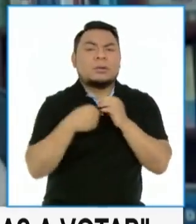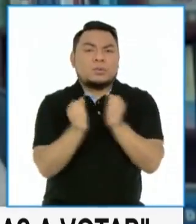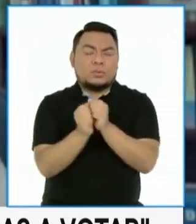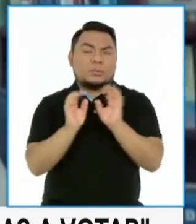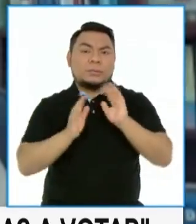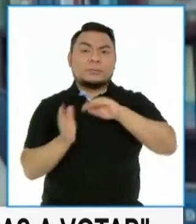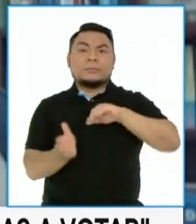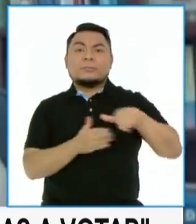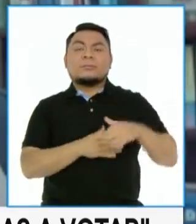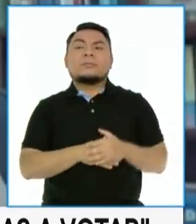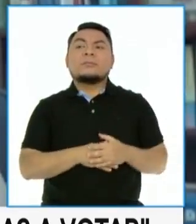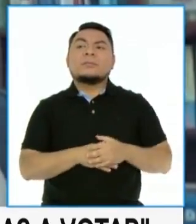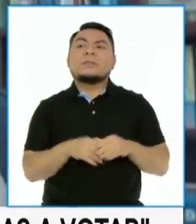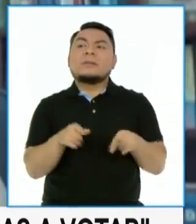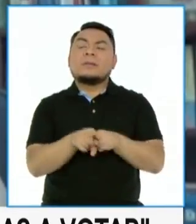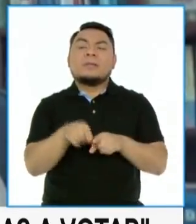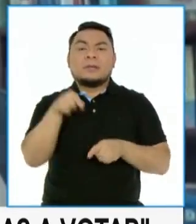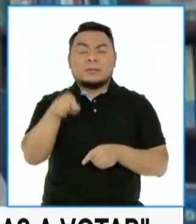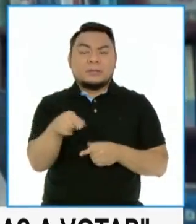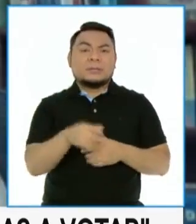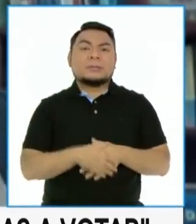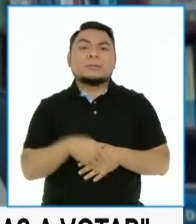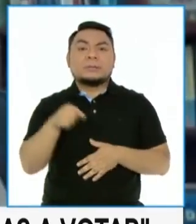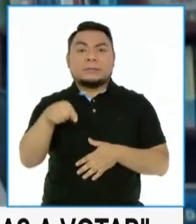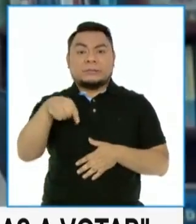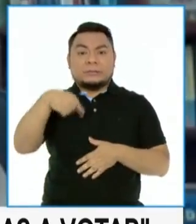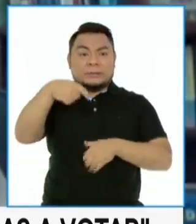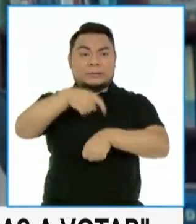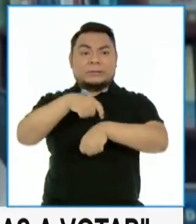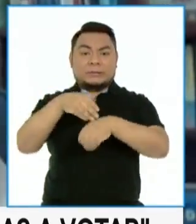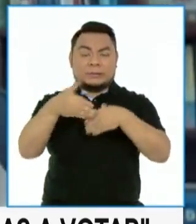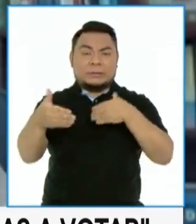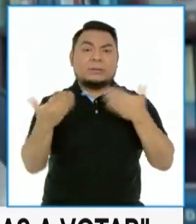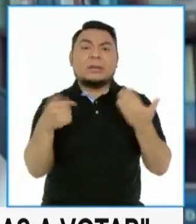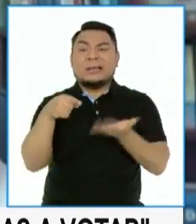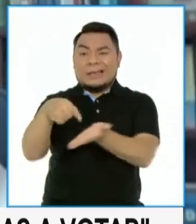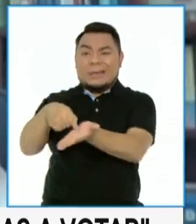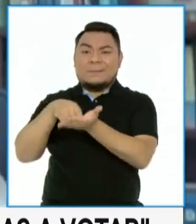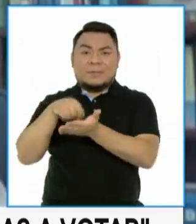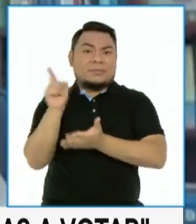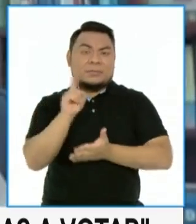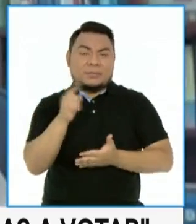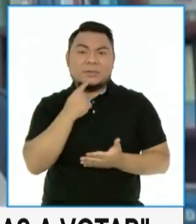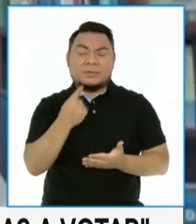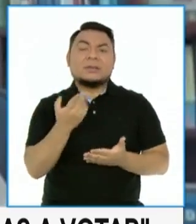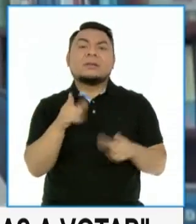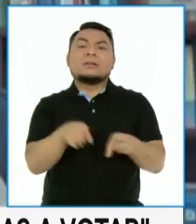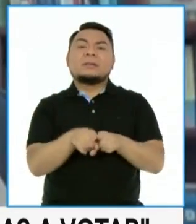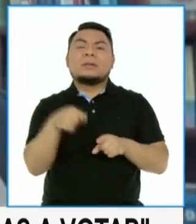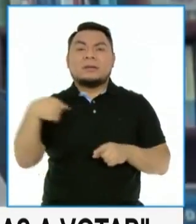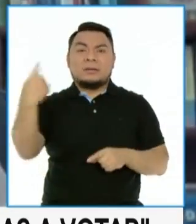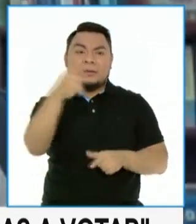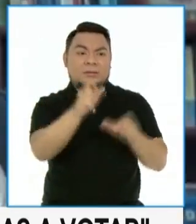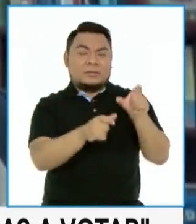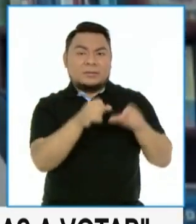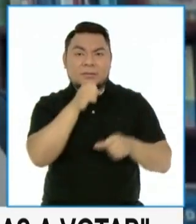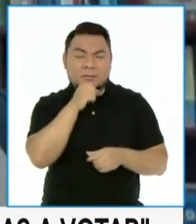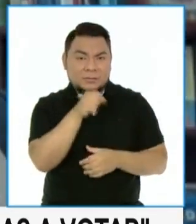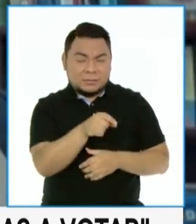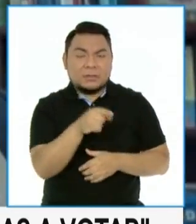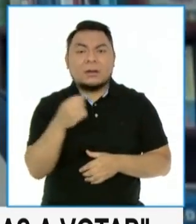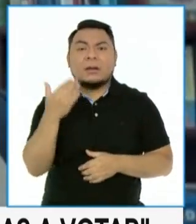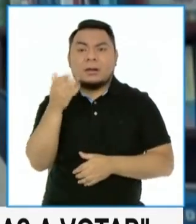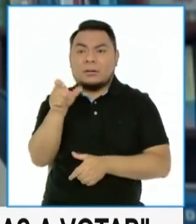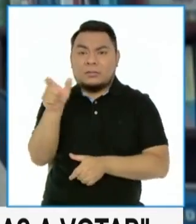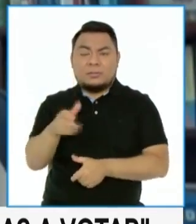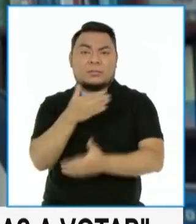También tenemos, sí, durante este periodo, como no es obligatorio ni estricto el cumplimiento. También hay